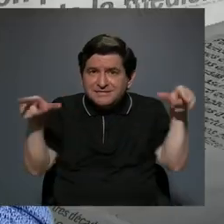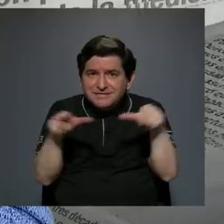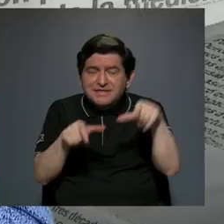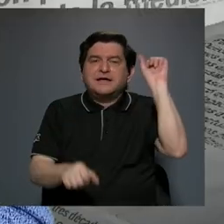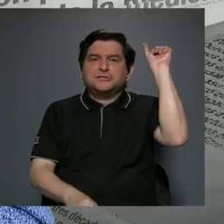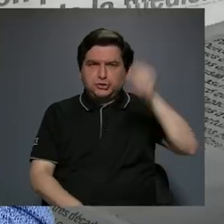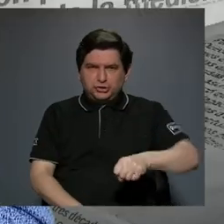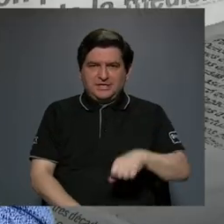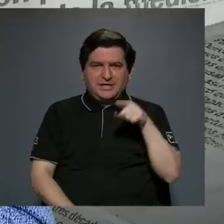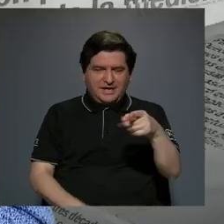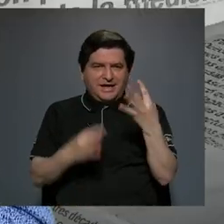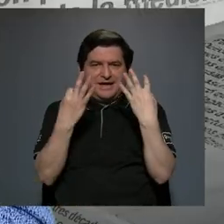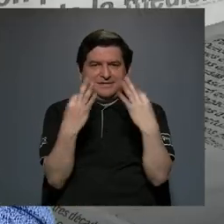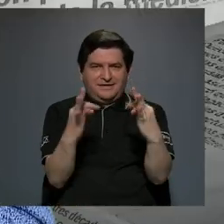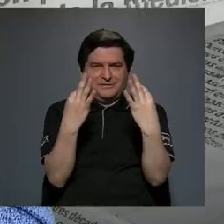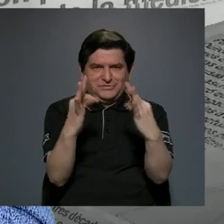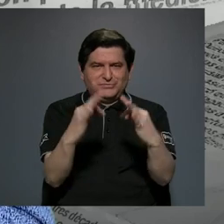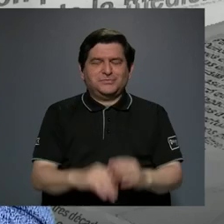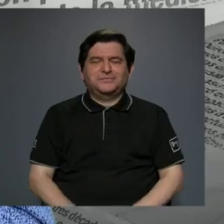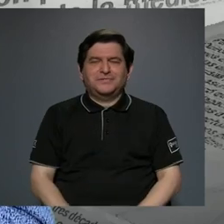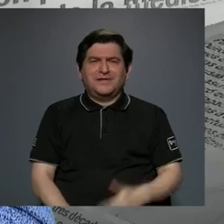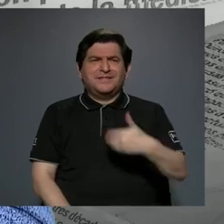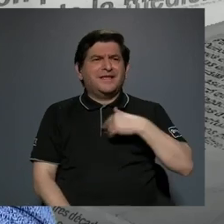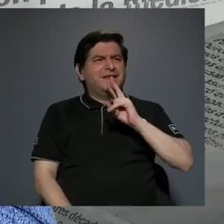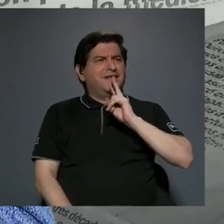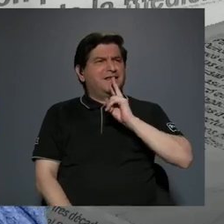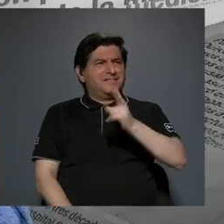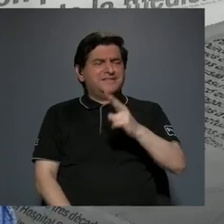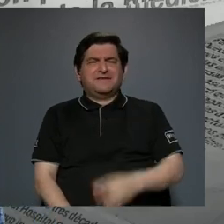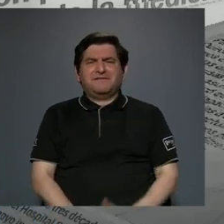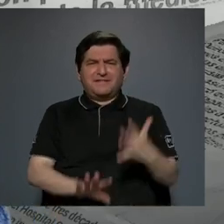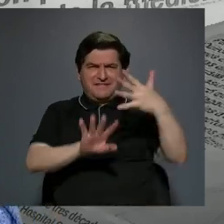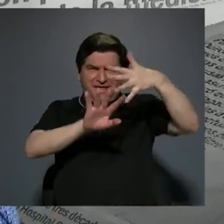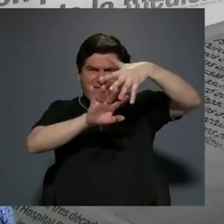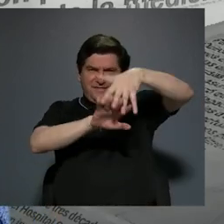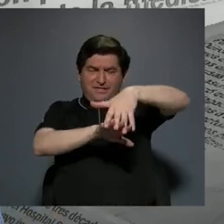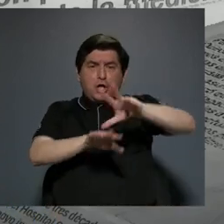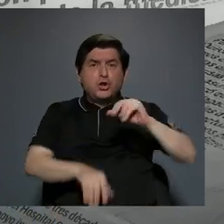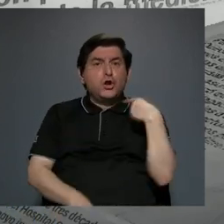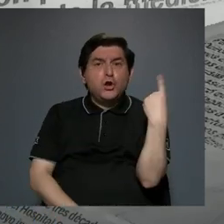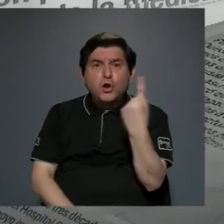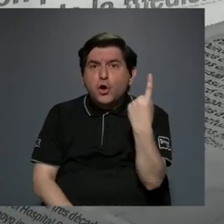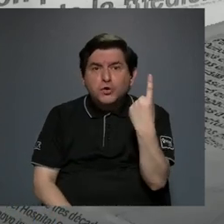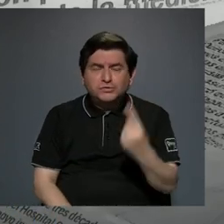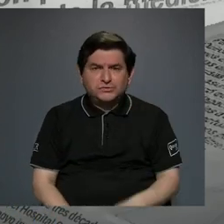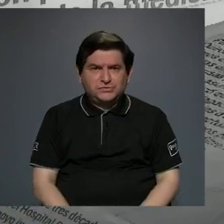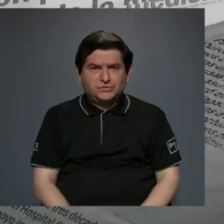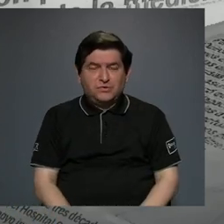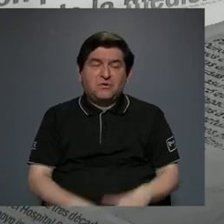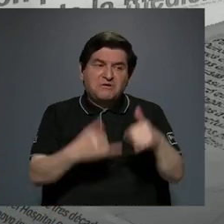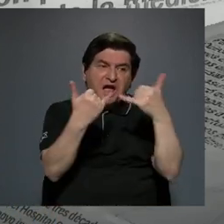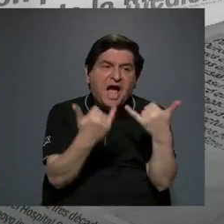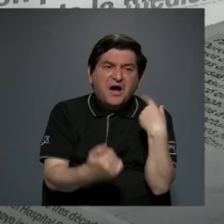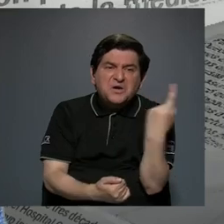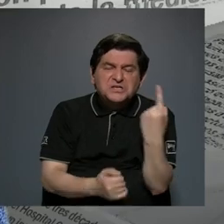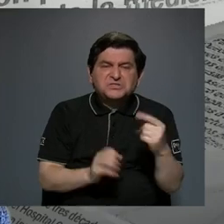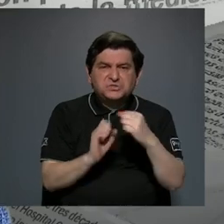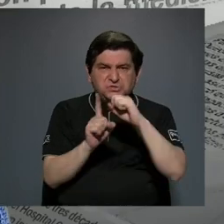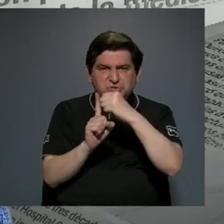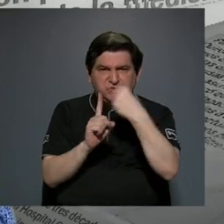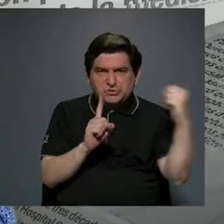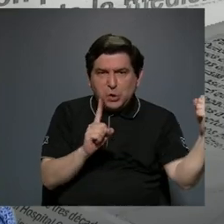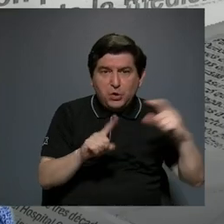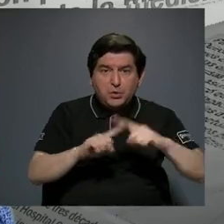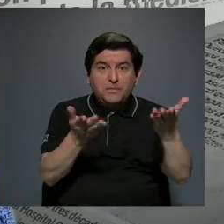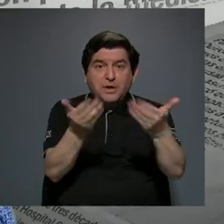Eso es lo que se está buscando para que haya una verdadera integración de los, no solamente ya por ahora Siquirres, pero se quiere que